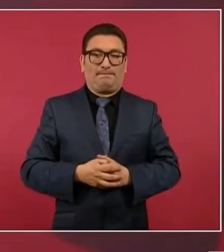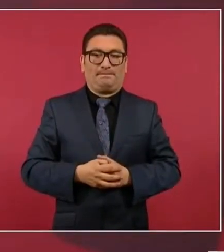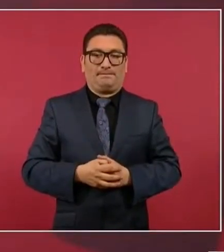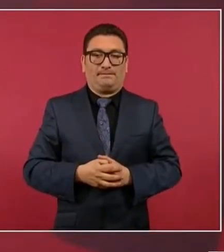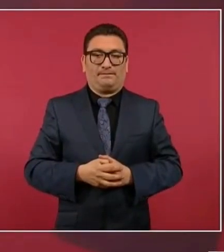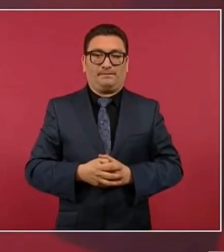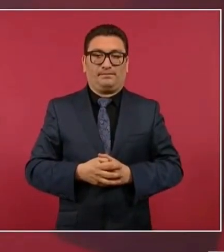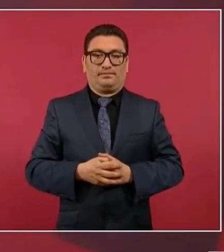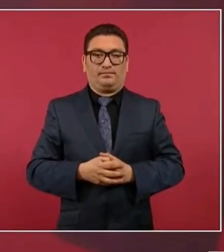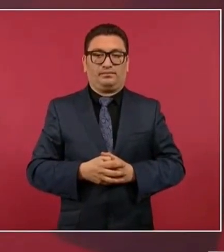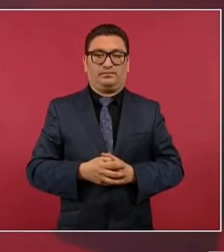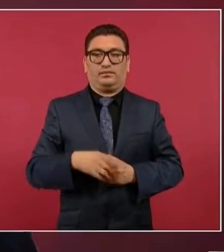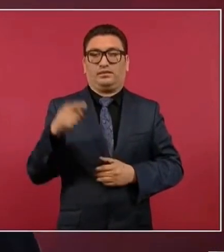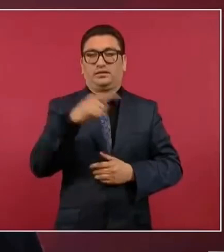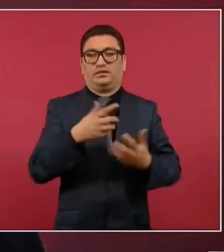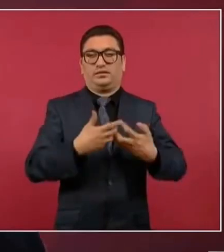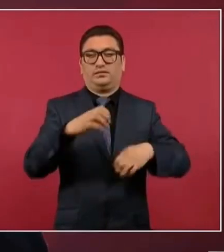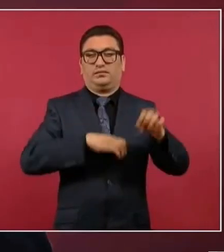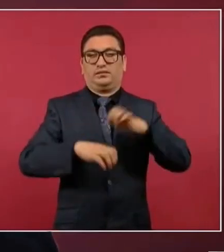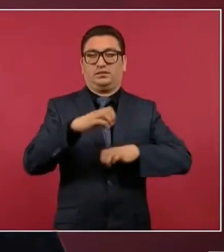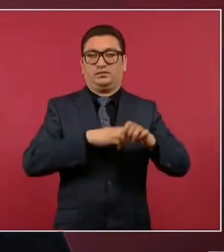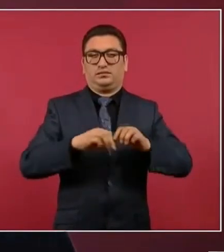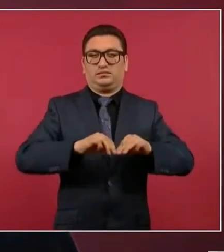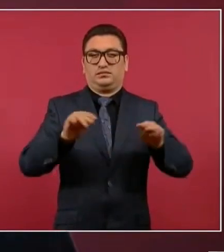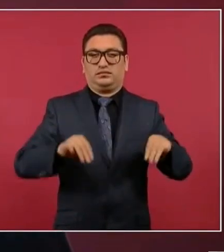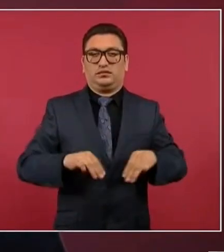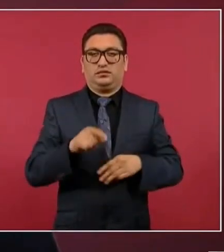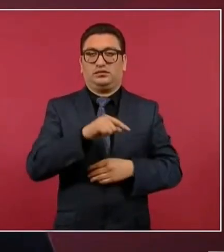el de la empresa inmobiliaria